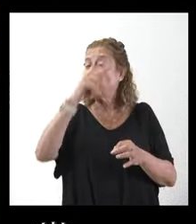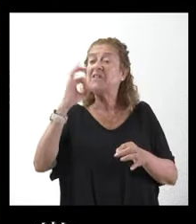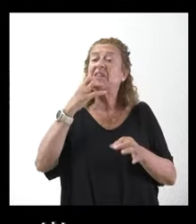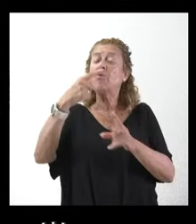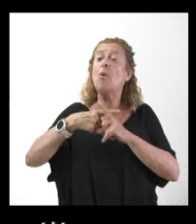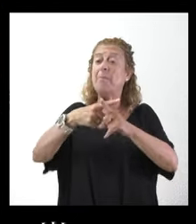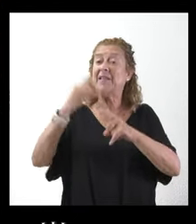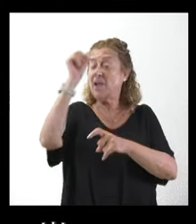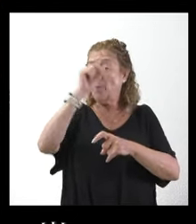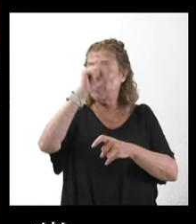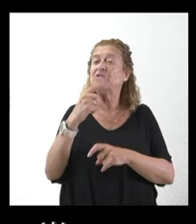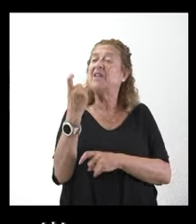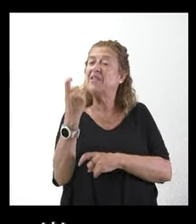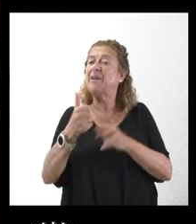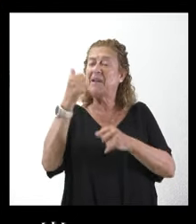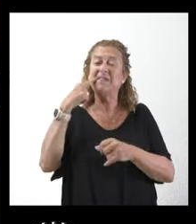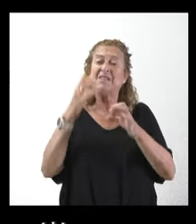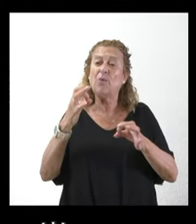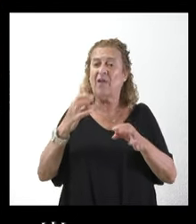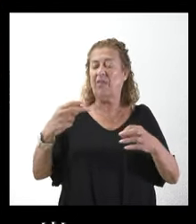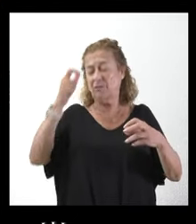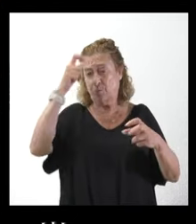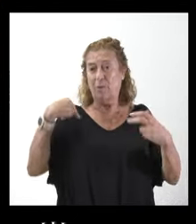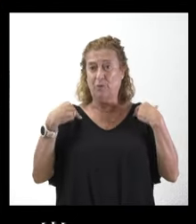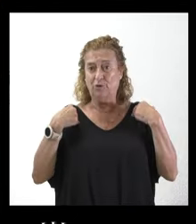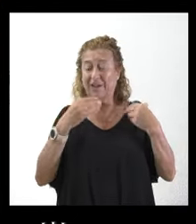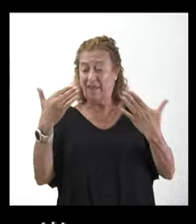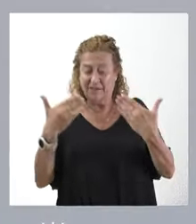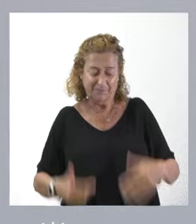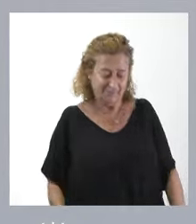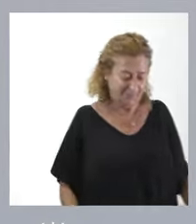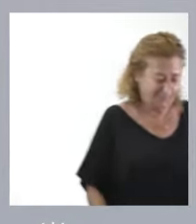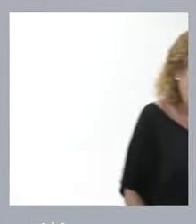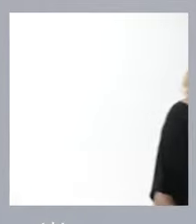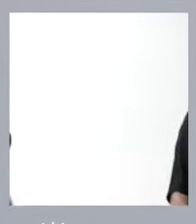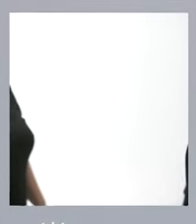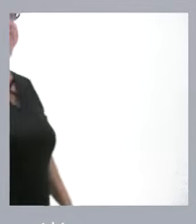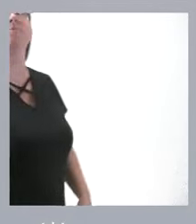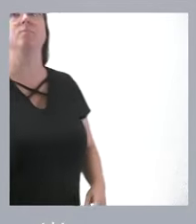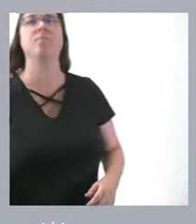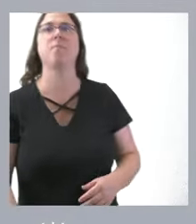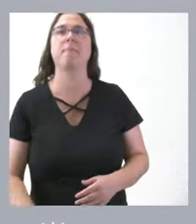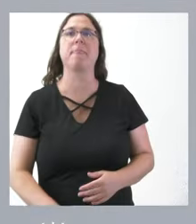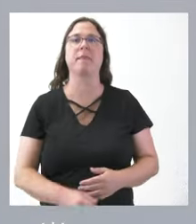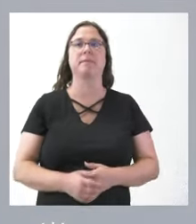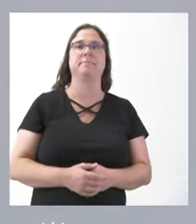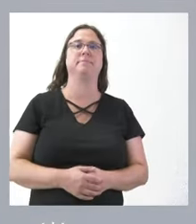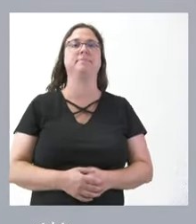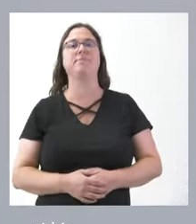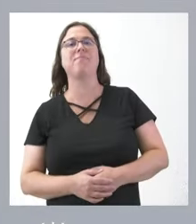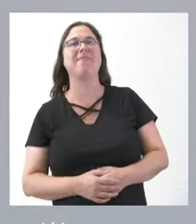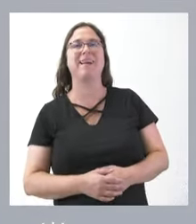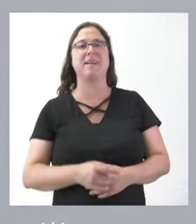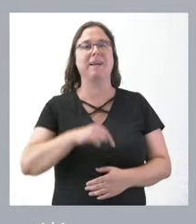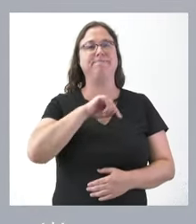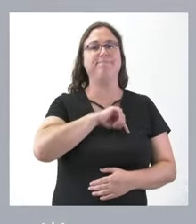esta opinión de que se necesita más seguridad en los municipios ahora en las fiestas. Gracias. Pues hay una conciencia muy clara y generalizada de que hay dos